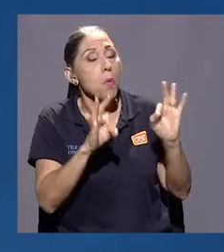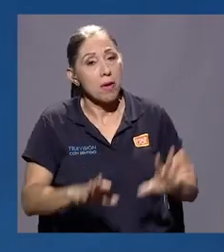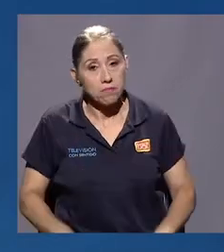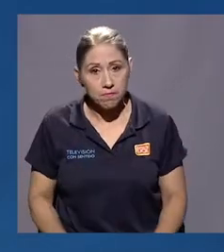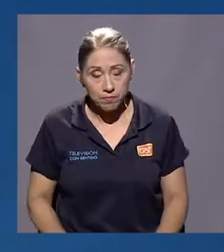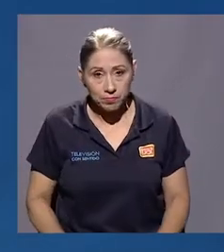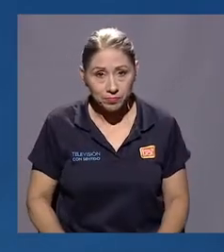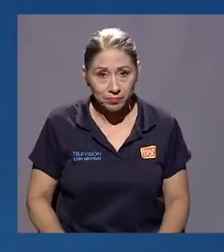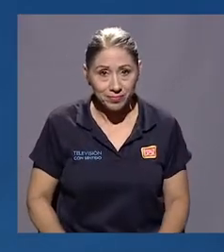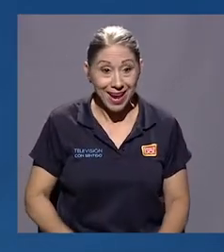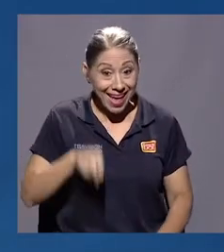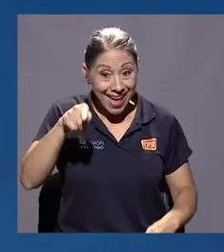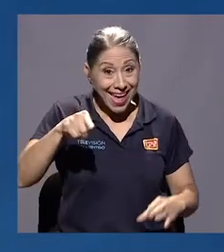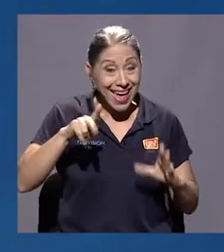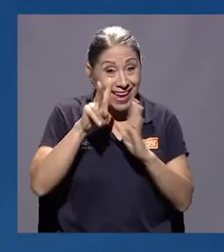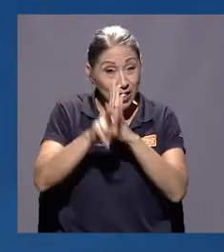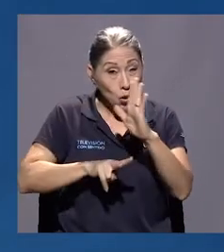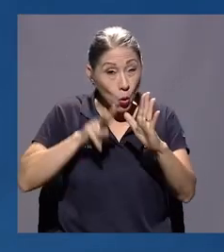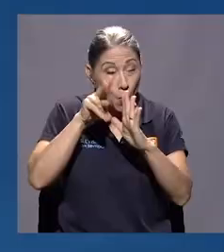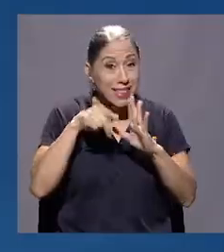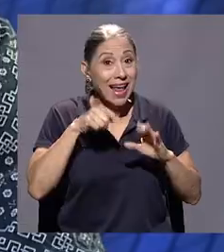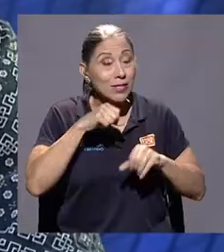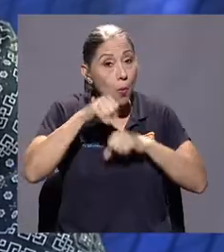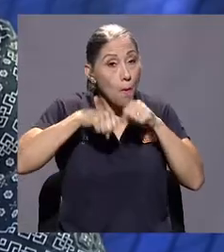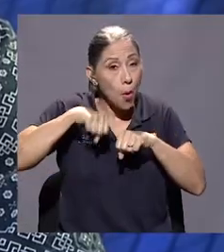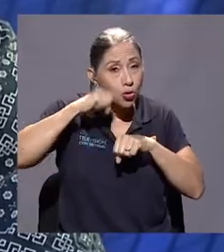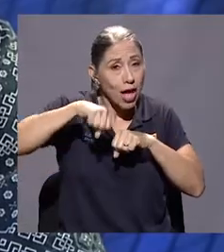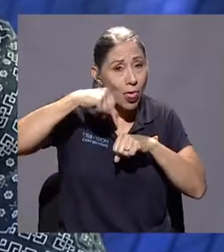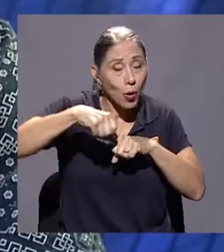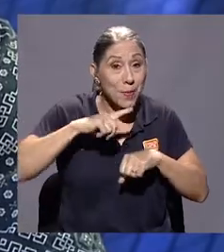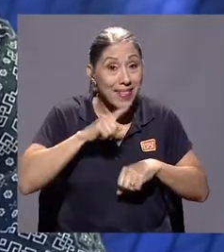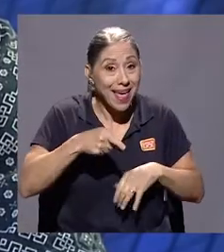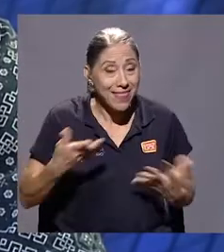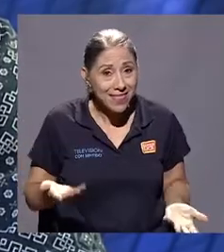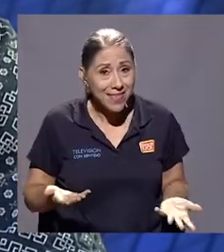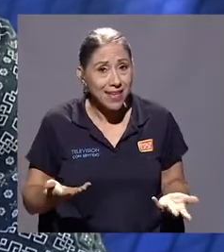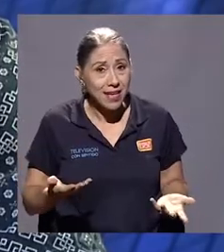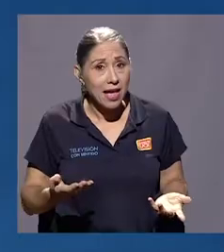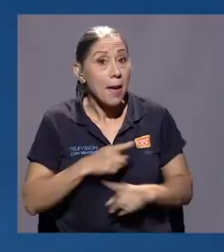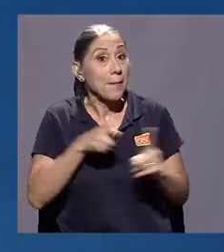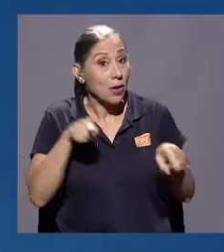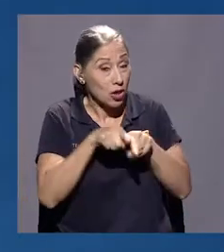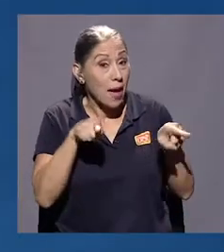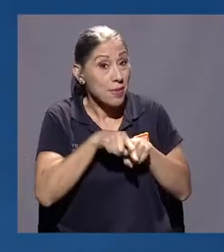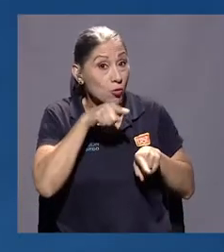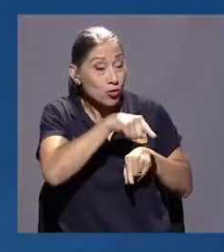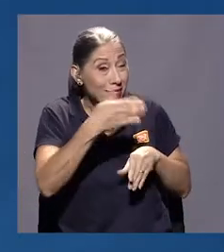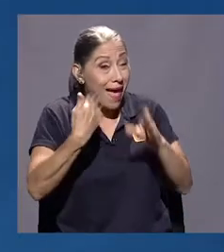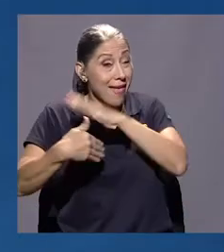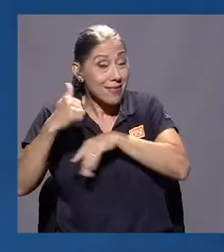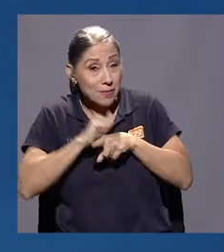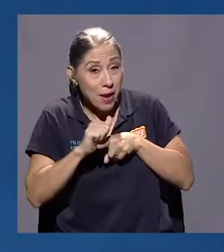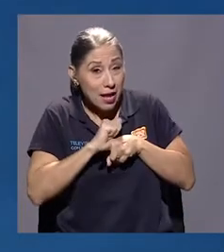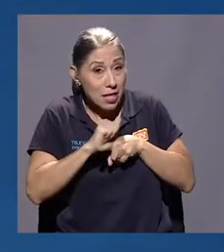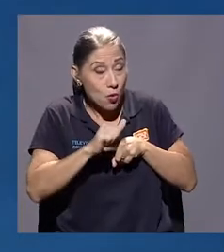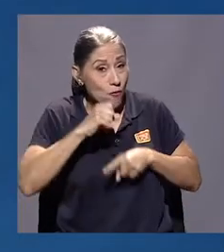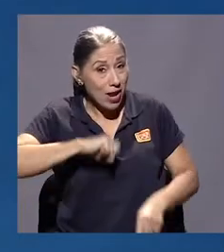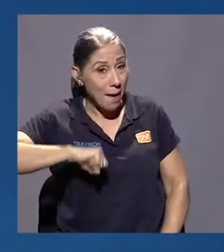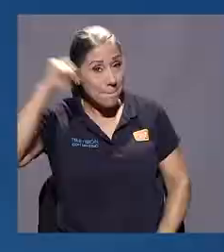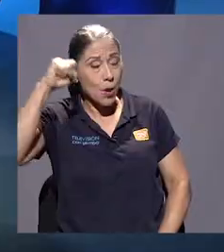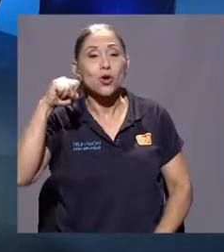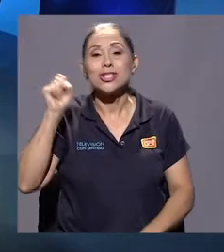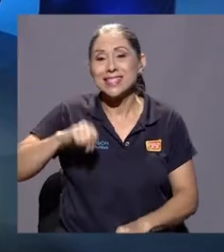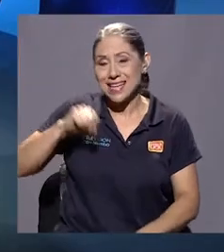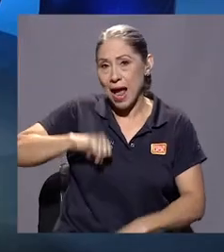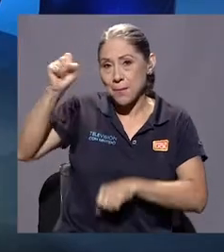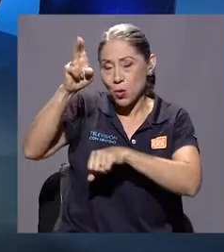Boxeador en el documental, ¿verdad? Pero también porque eso fue un deporte que practicaste, que fuiste campeón.